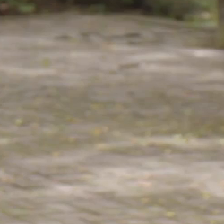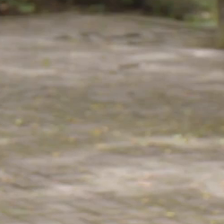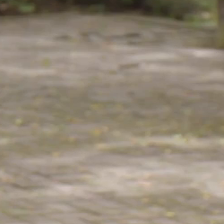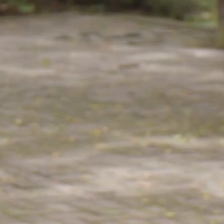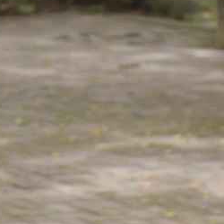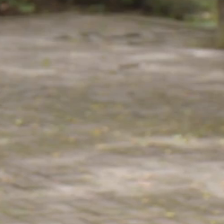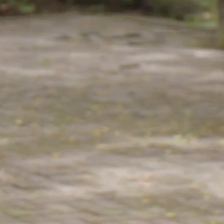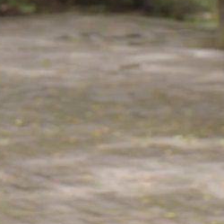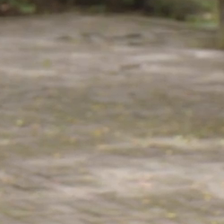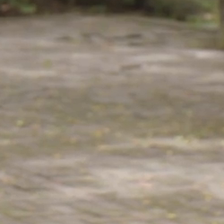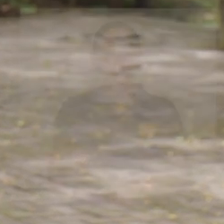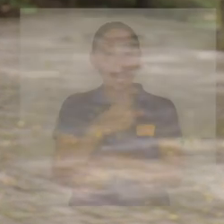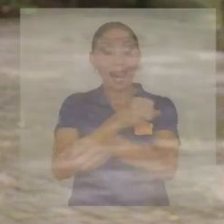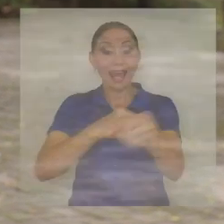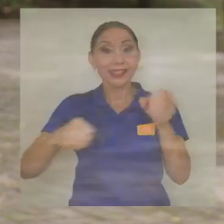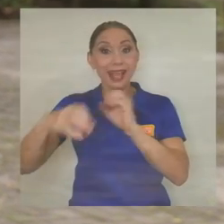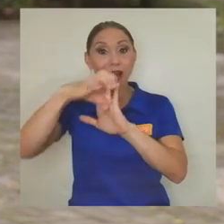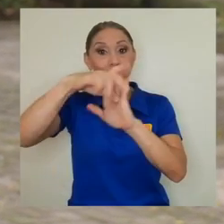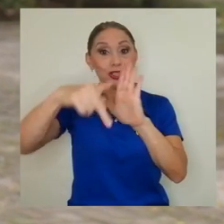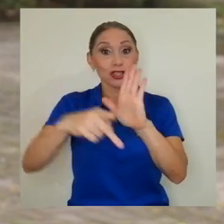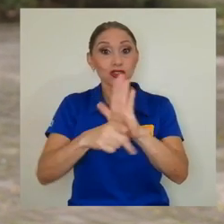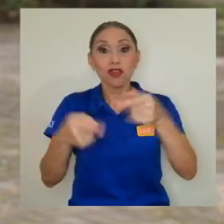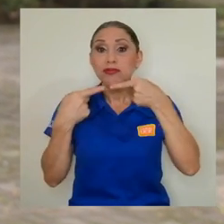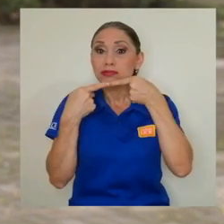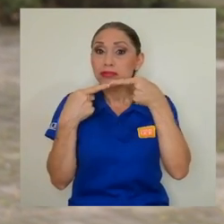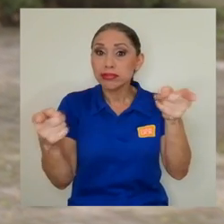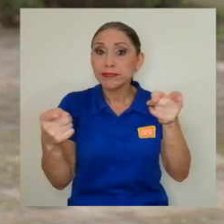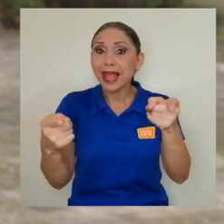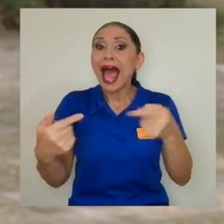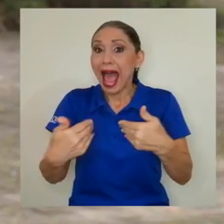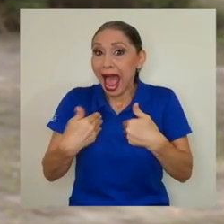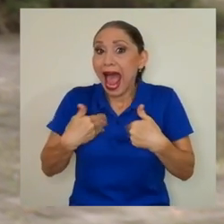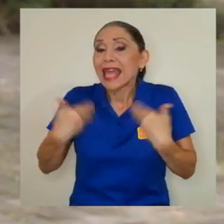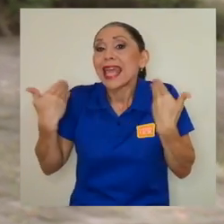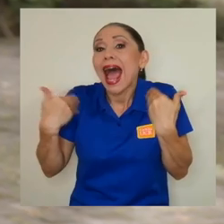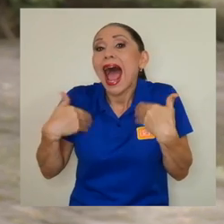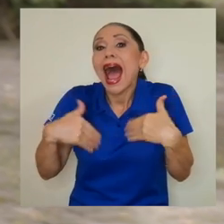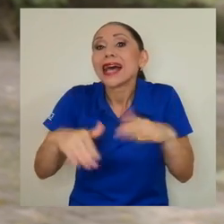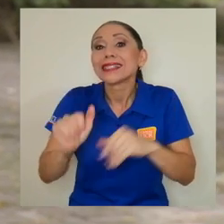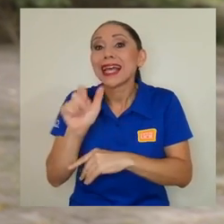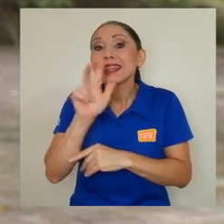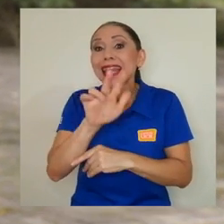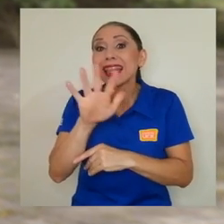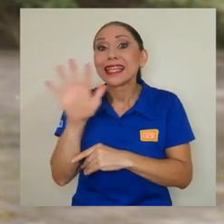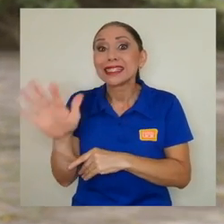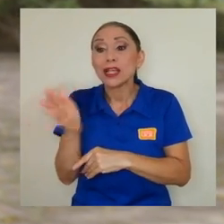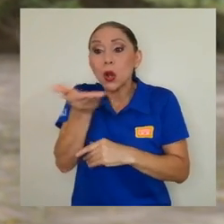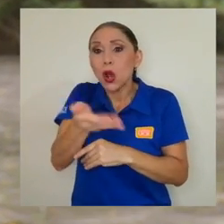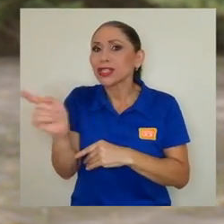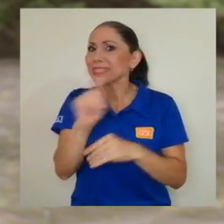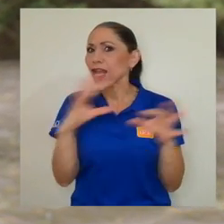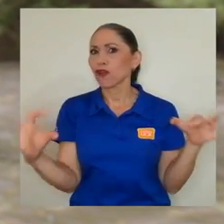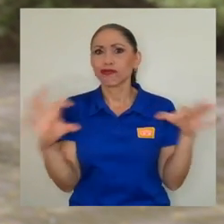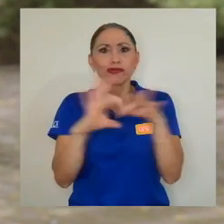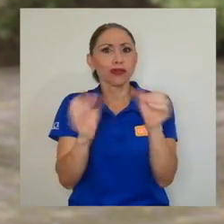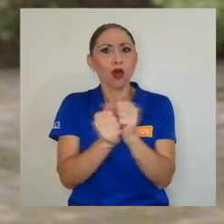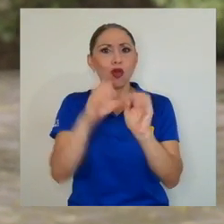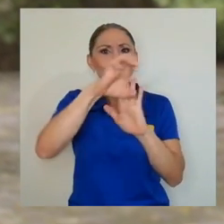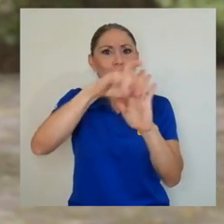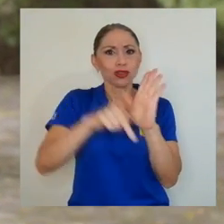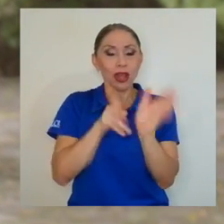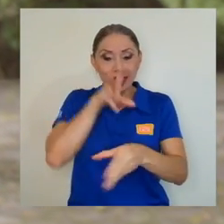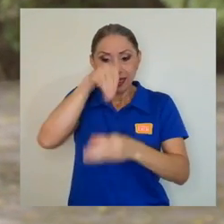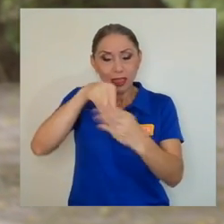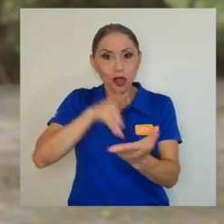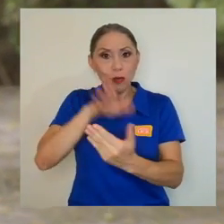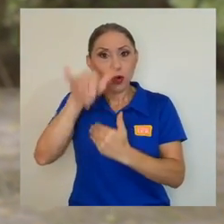La Sala Constitucional declaró que existen hasta 35 inconstitucionalidades dentro del proyecto